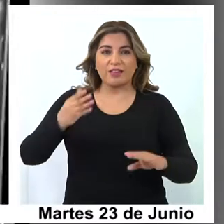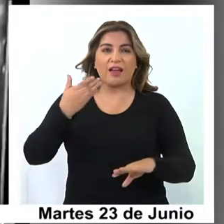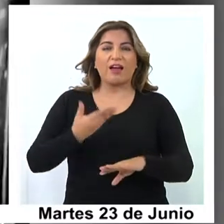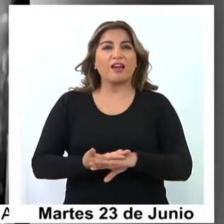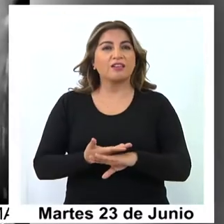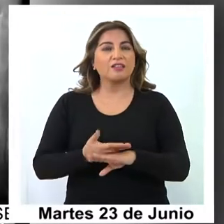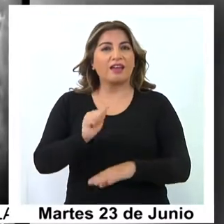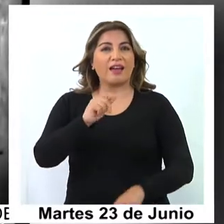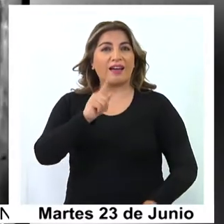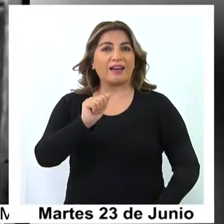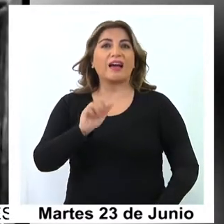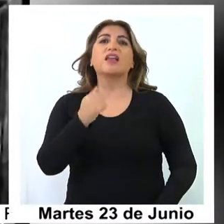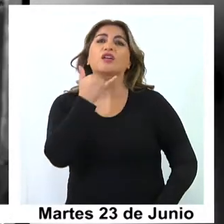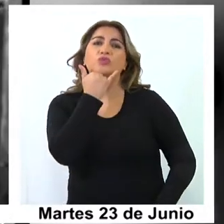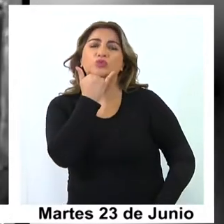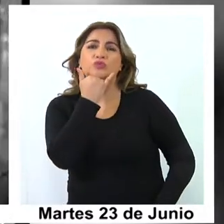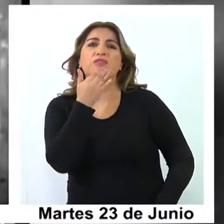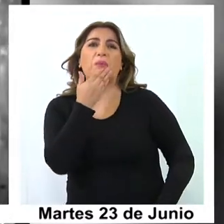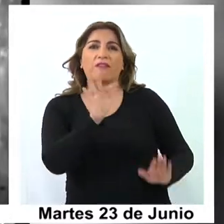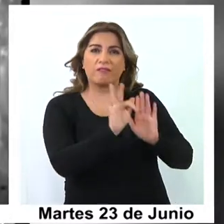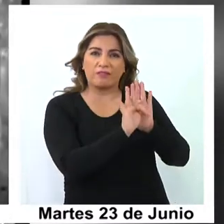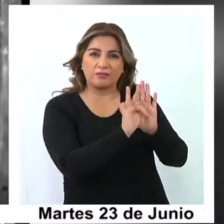Espacio Acana de YouTube y Facebook.